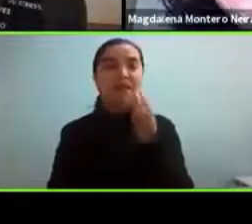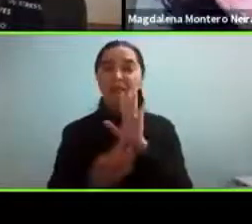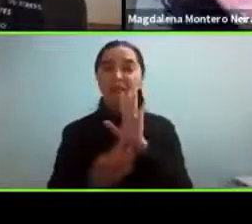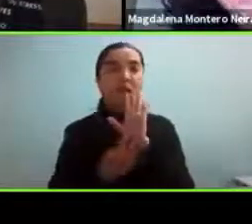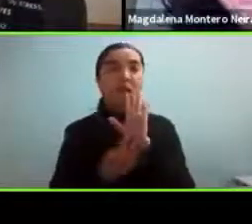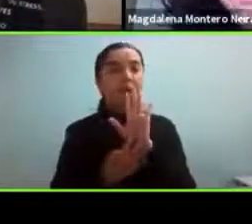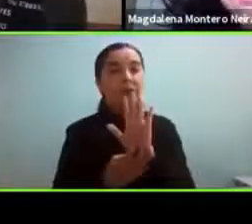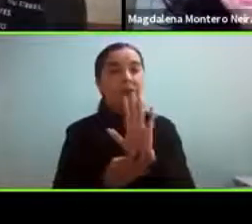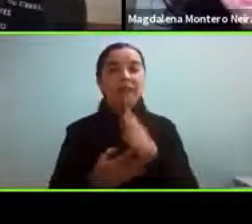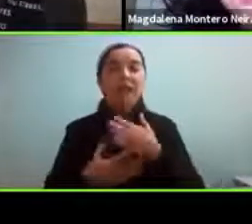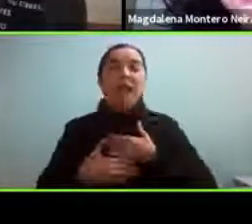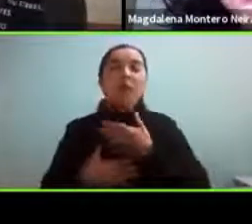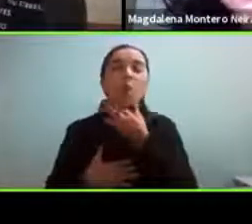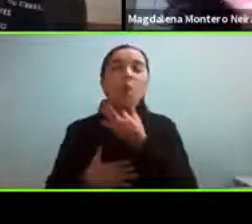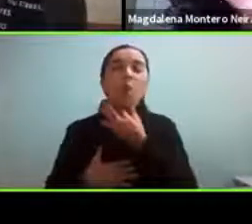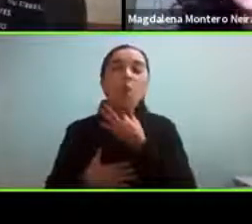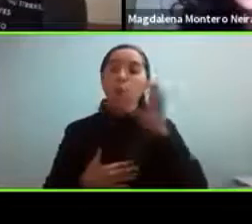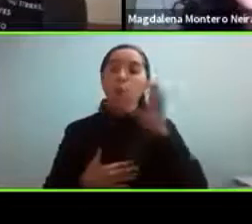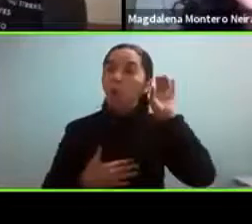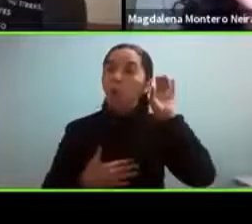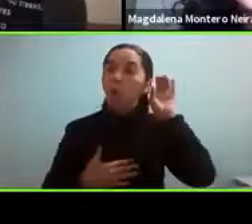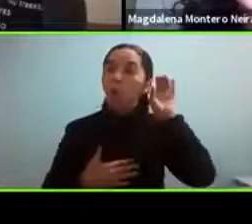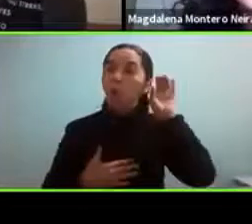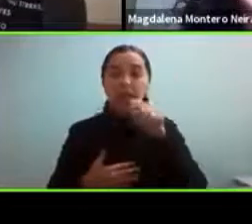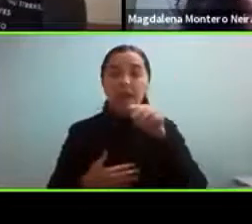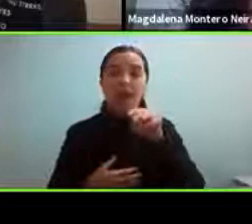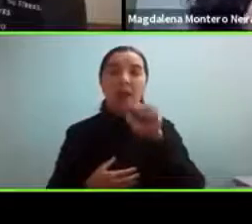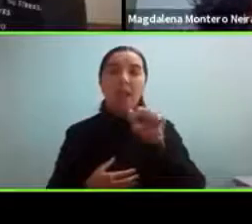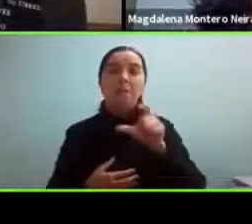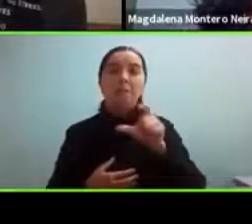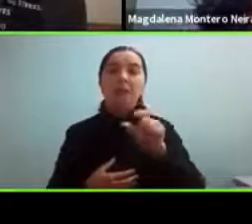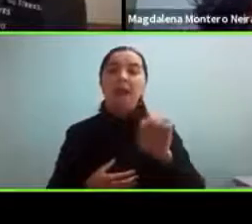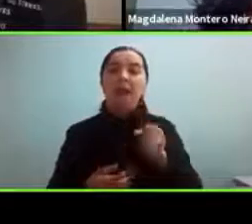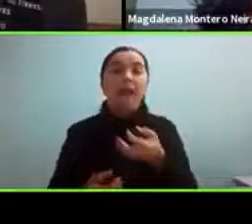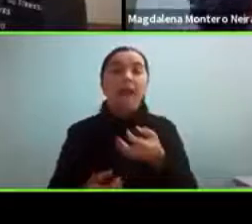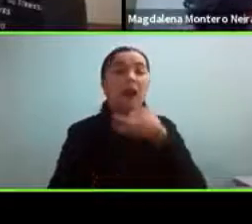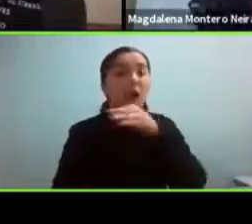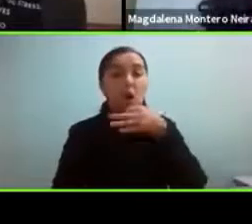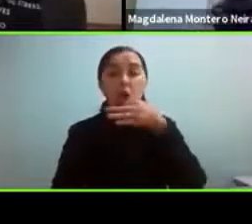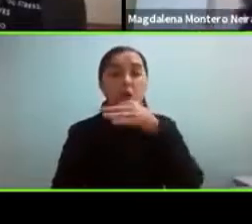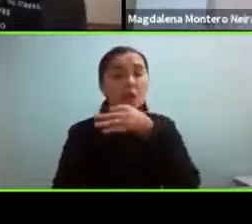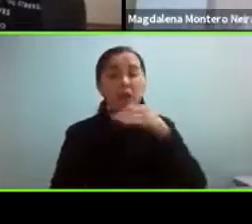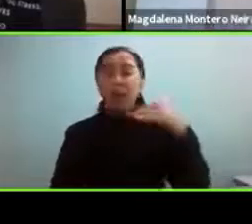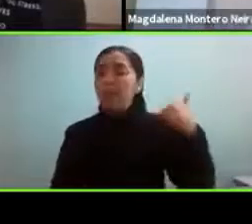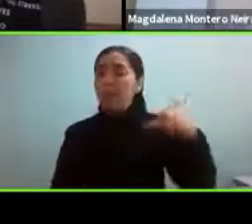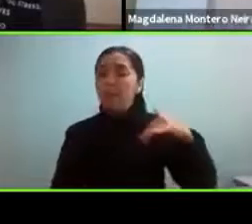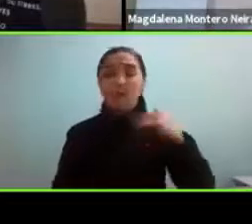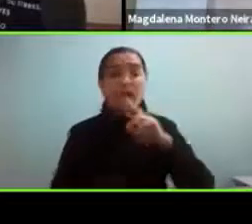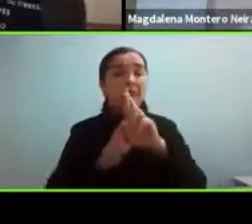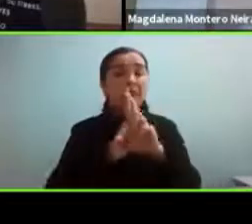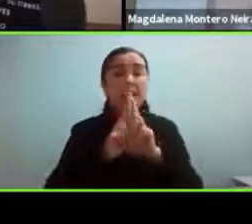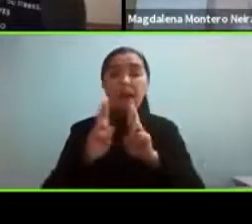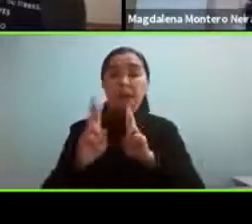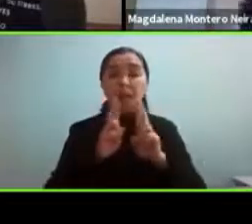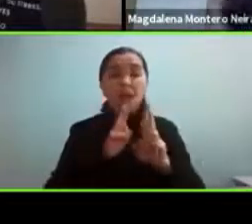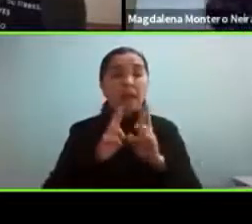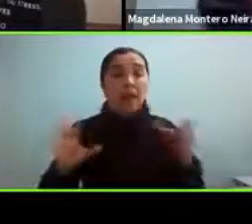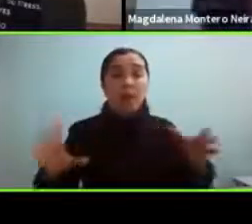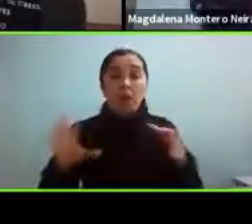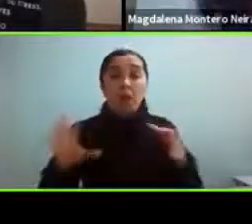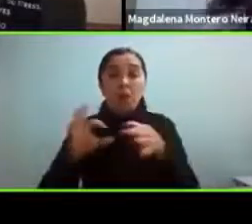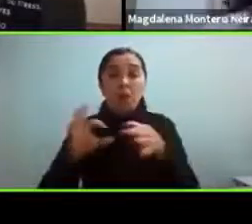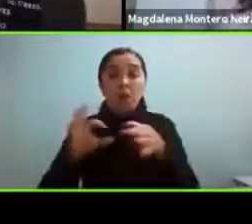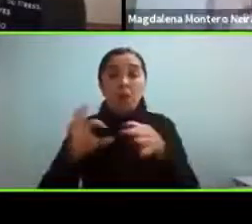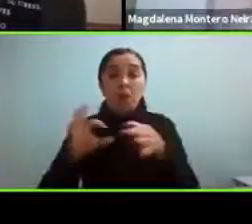placer siempre es escuchar a Magda y cuántas cosas relevantes relacionadas con el ámbito clínico donde trabajamos los